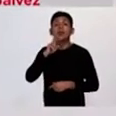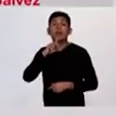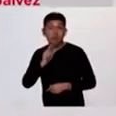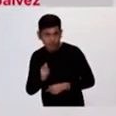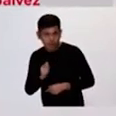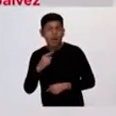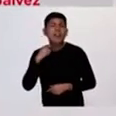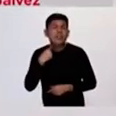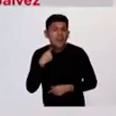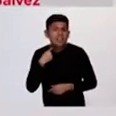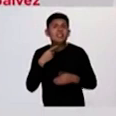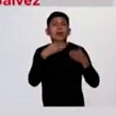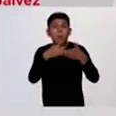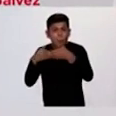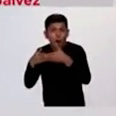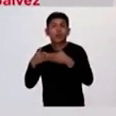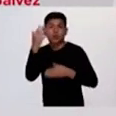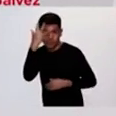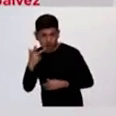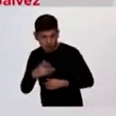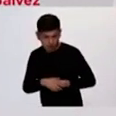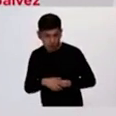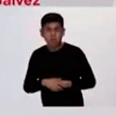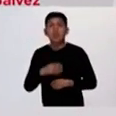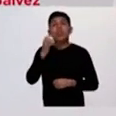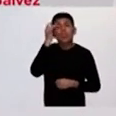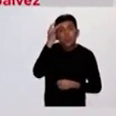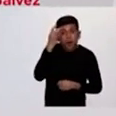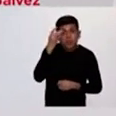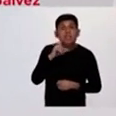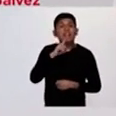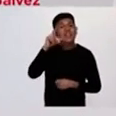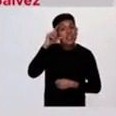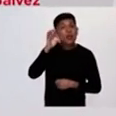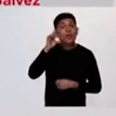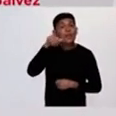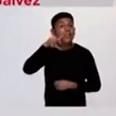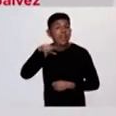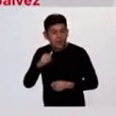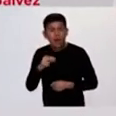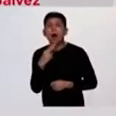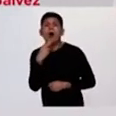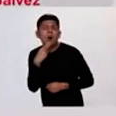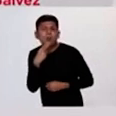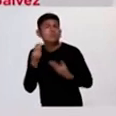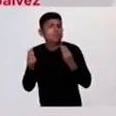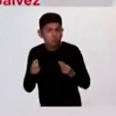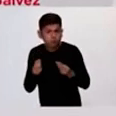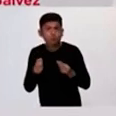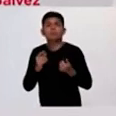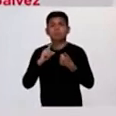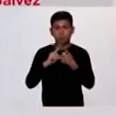13 en Puerto General San Martín, 12 casos en Teodelina, y 11 casos en las